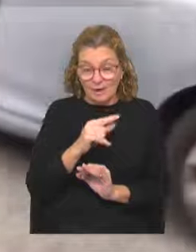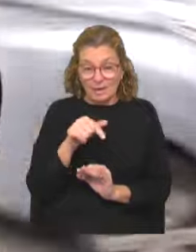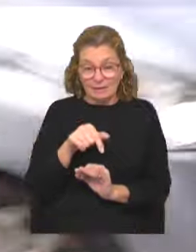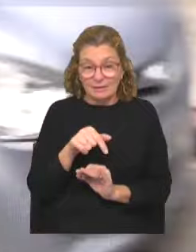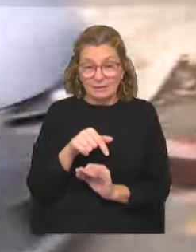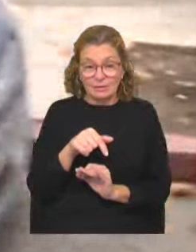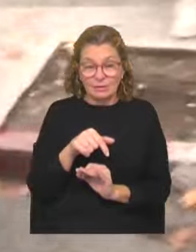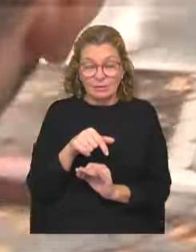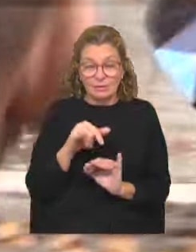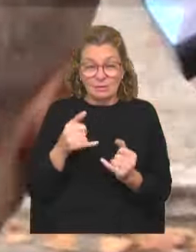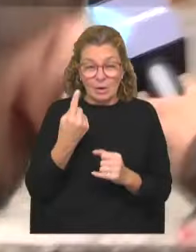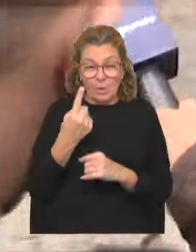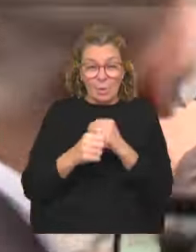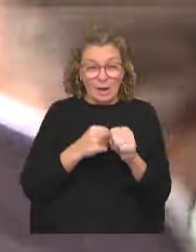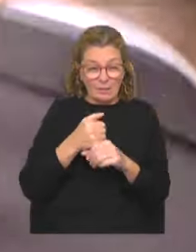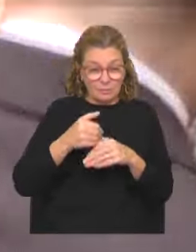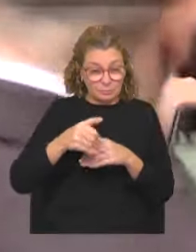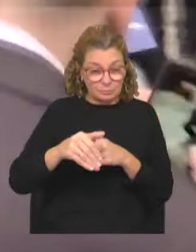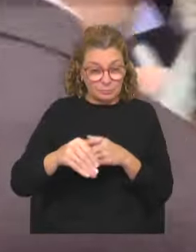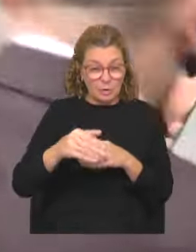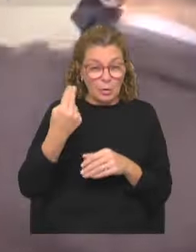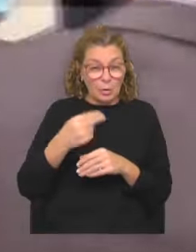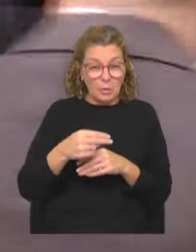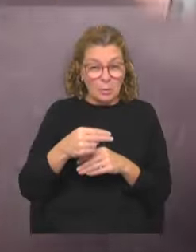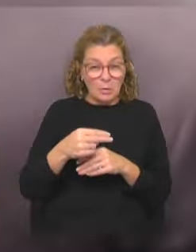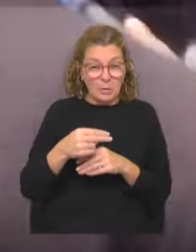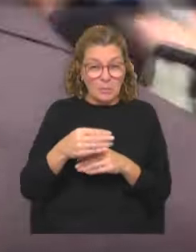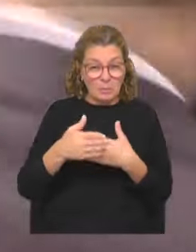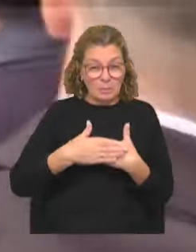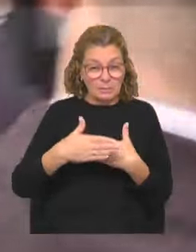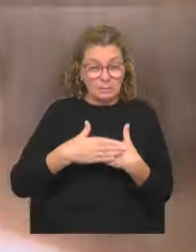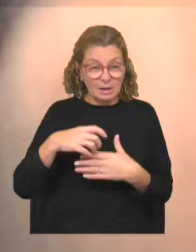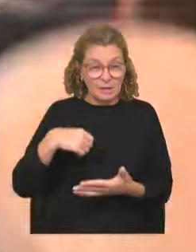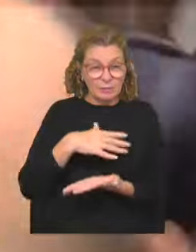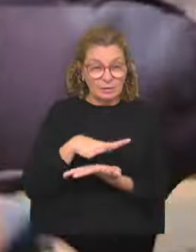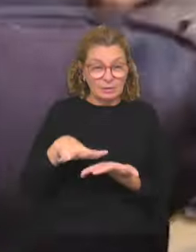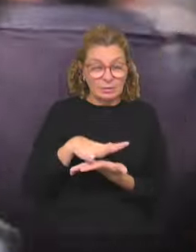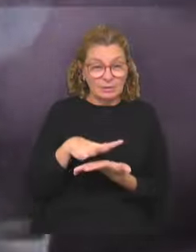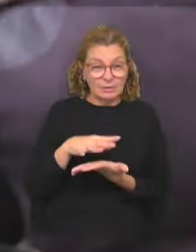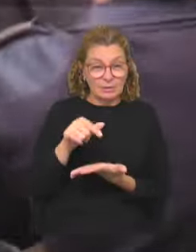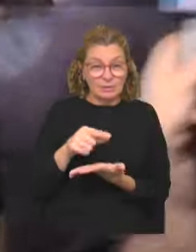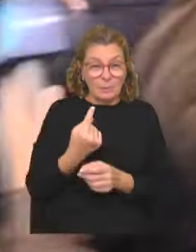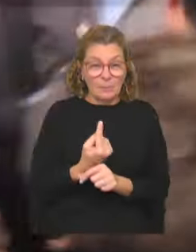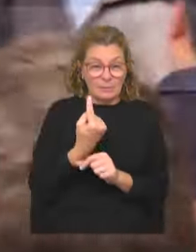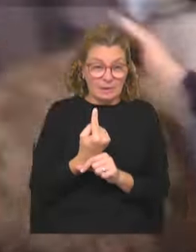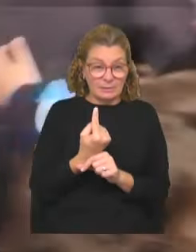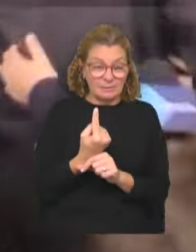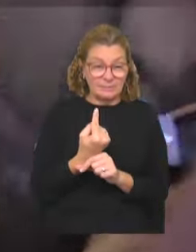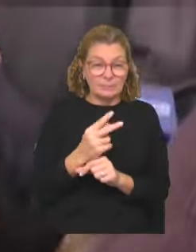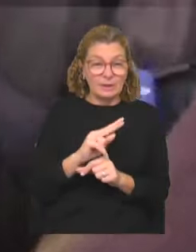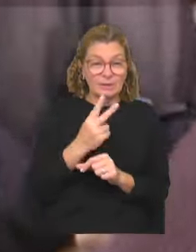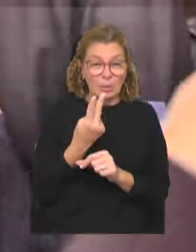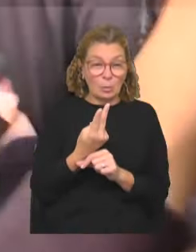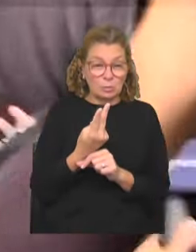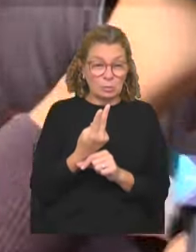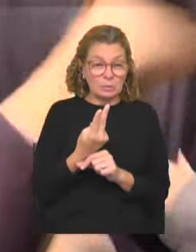lleva un año largo y nunca tuve la menor proximidad con la situación. Eso en primer lugar. En segundo lugar,